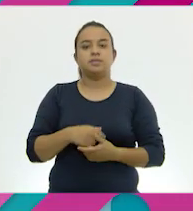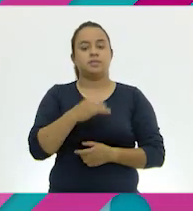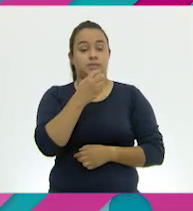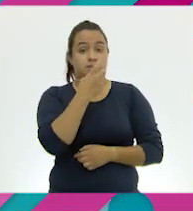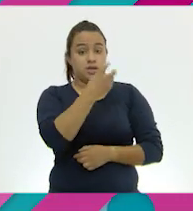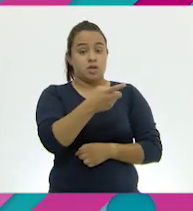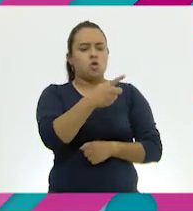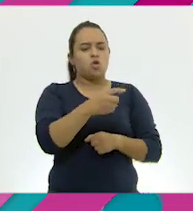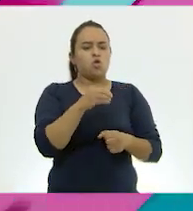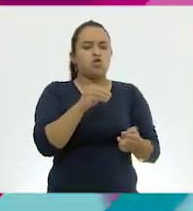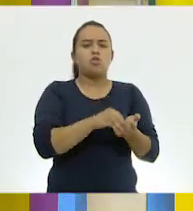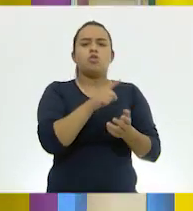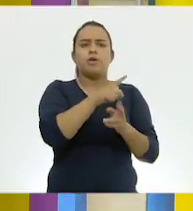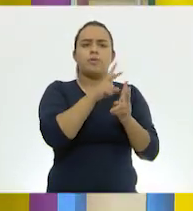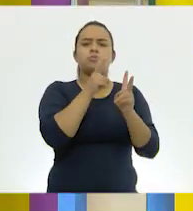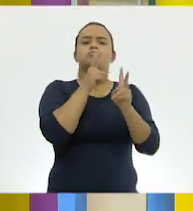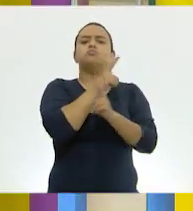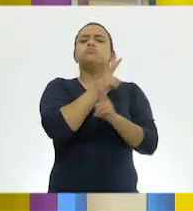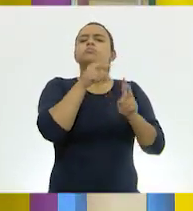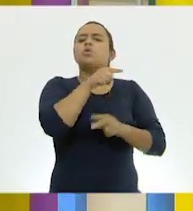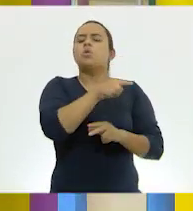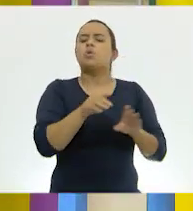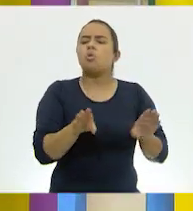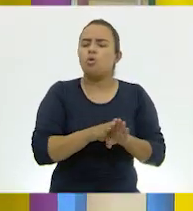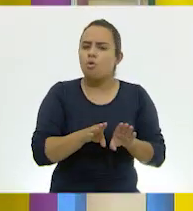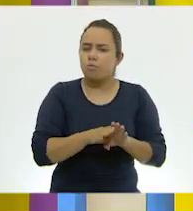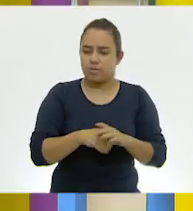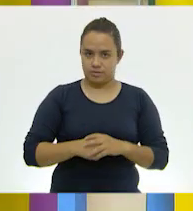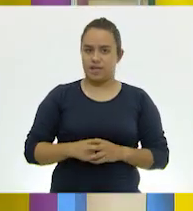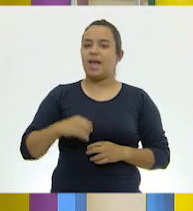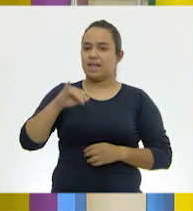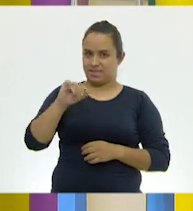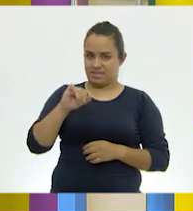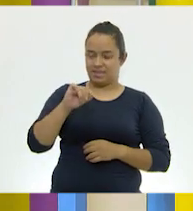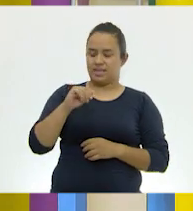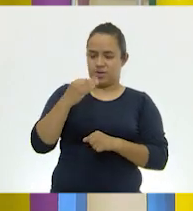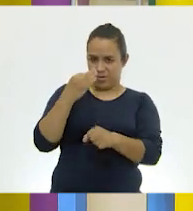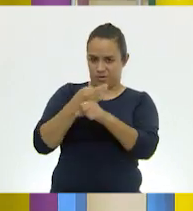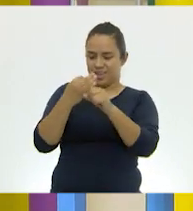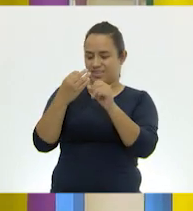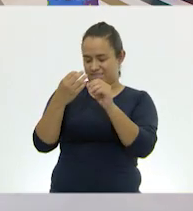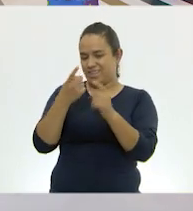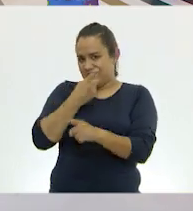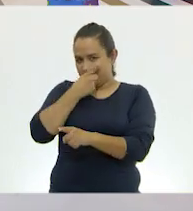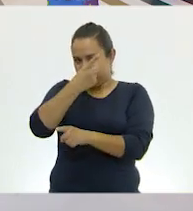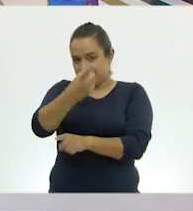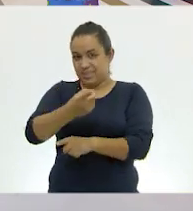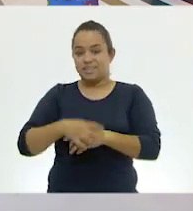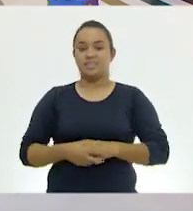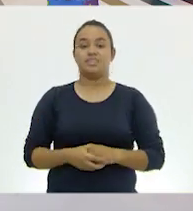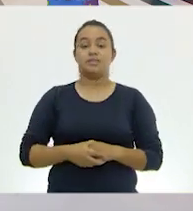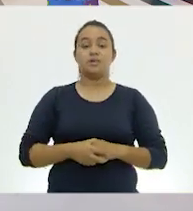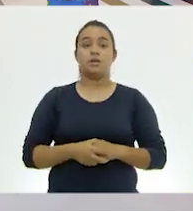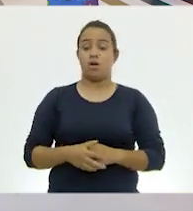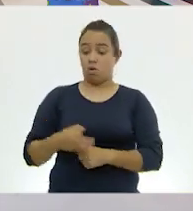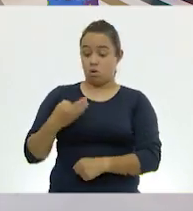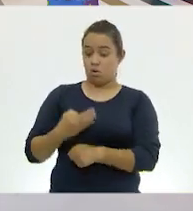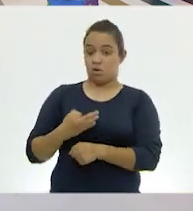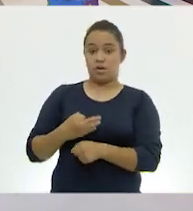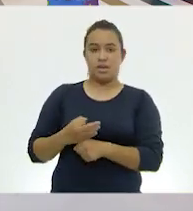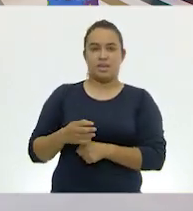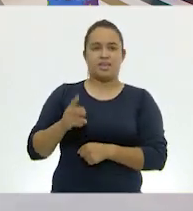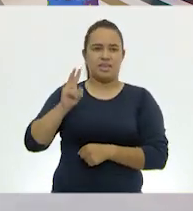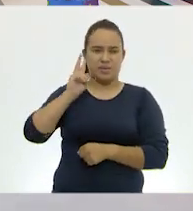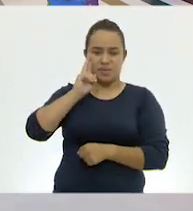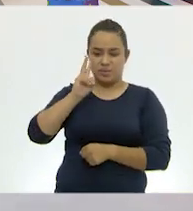momento, entonces, se está respirando como... Ok, ahí vamos. Ah, muy bien, muy bien. Ok. En este momento, que